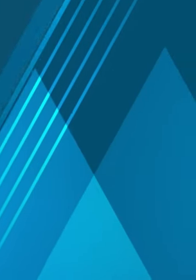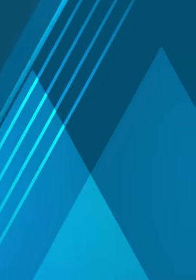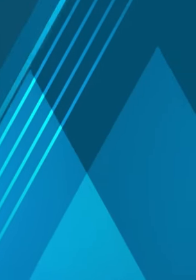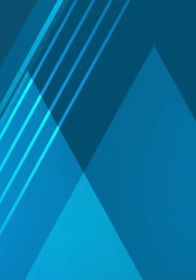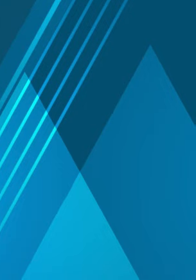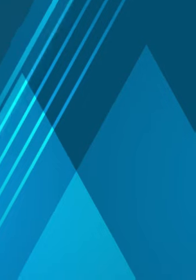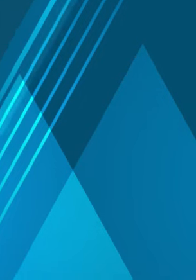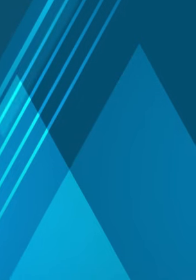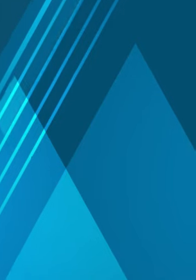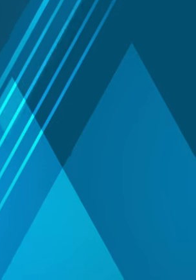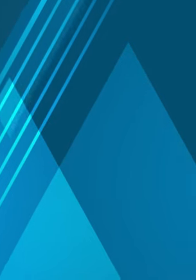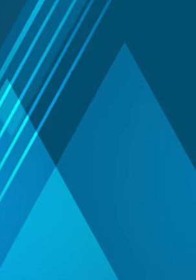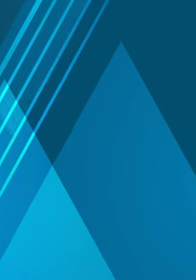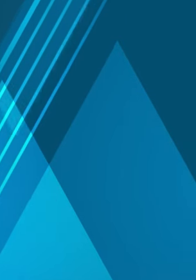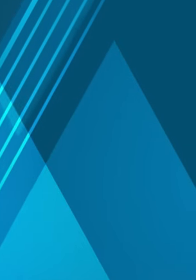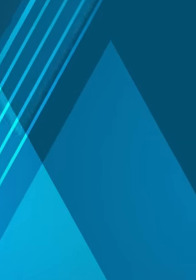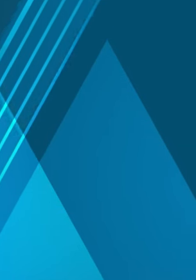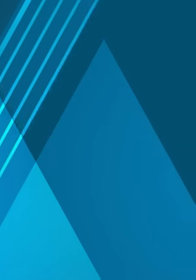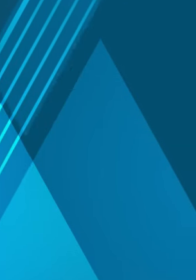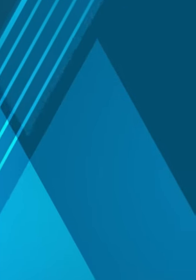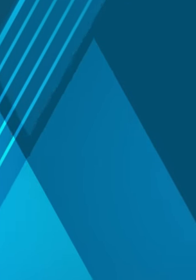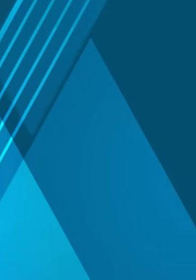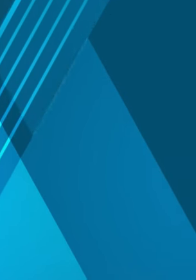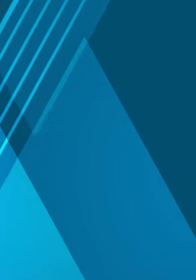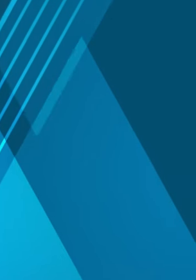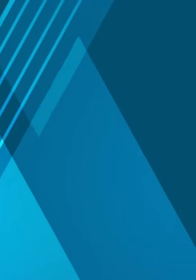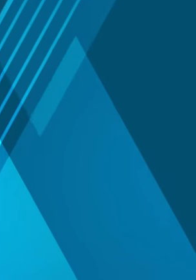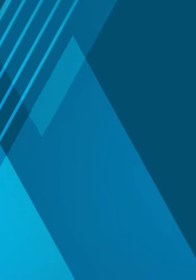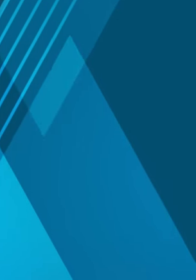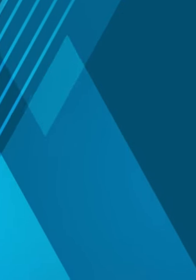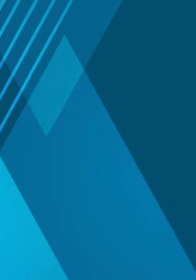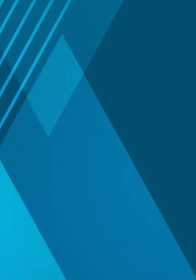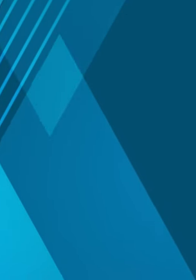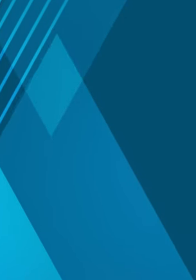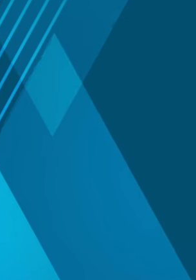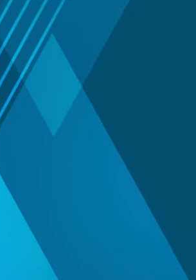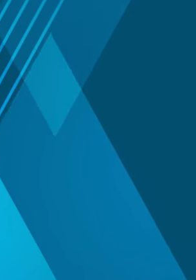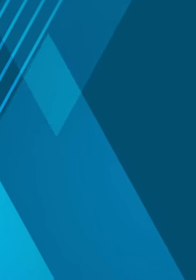Mantente informado con El Universal y suscríbete a nuestro canal.